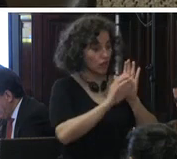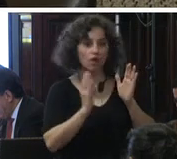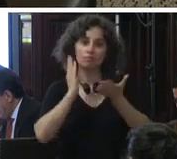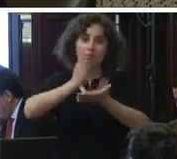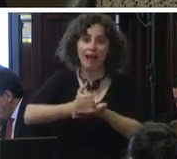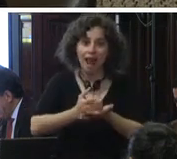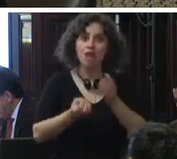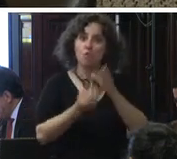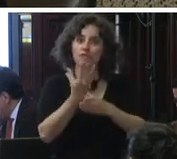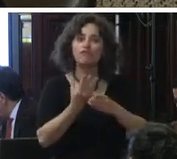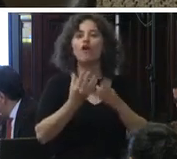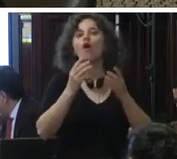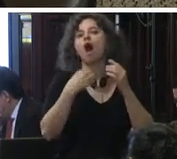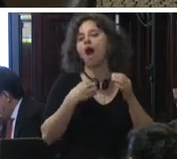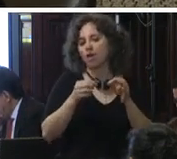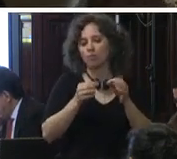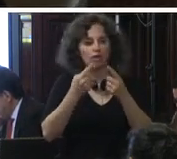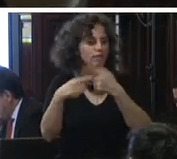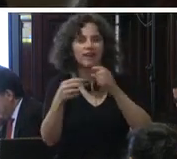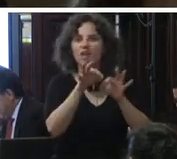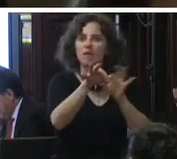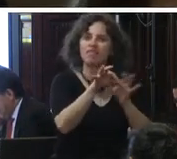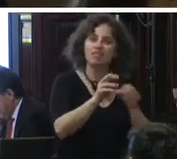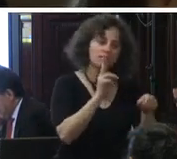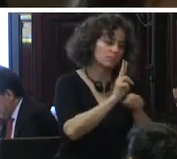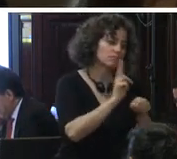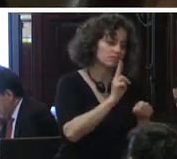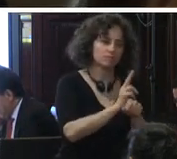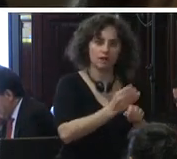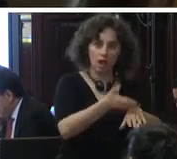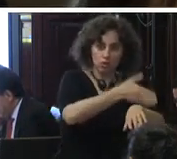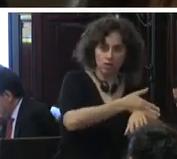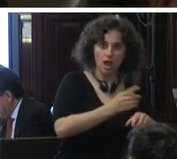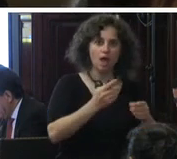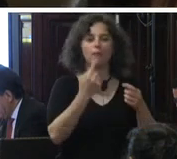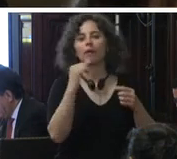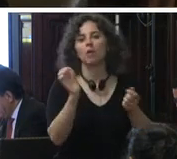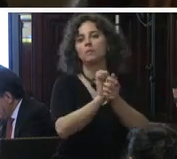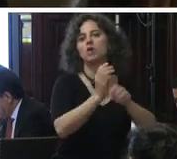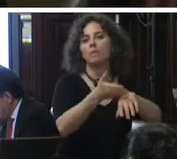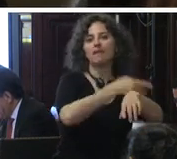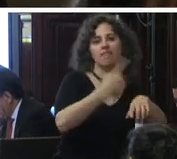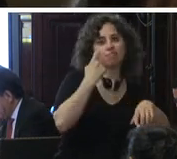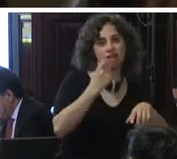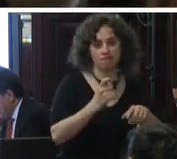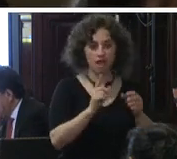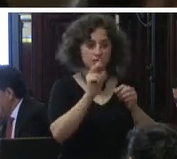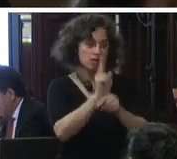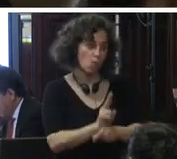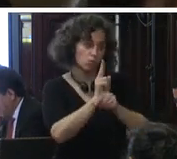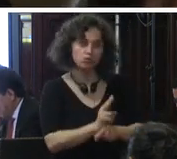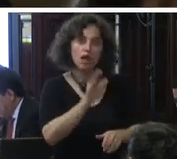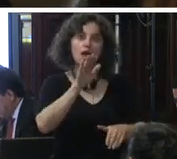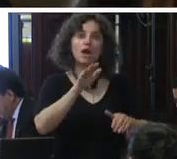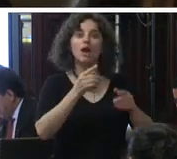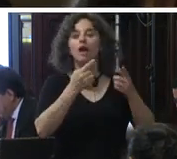un nuevo régimen de varias medidas cautelares entre las que se encuentra la prisión preventiva y en cuya aplicación se integran los principios